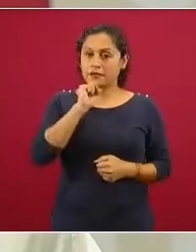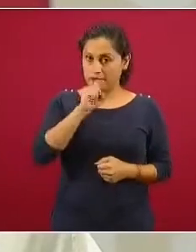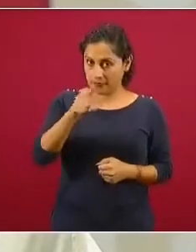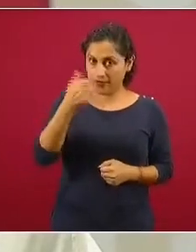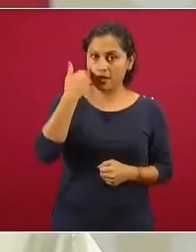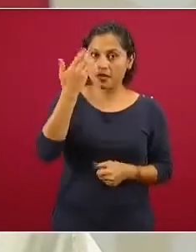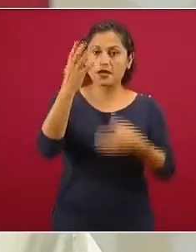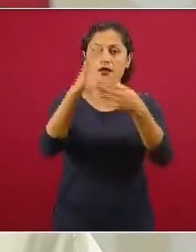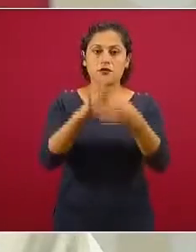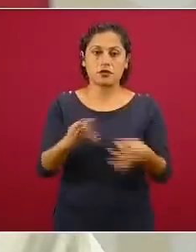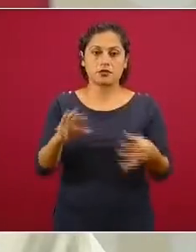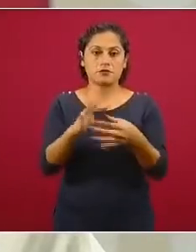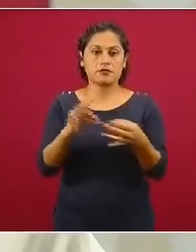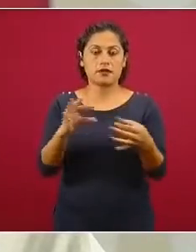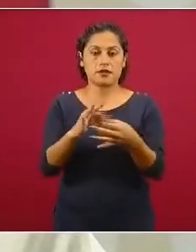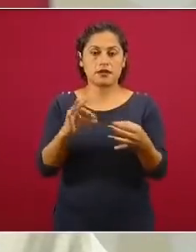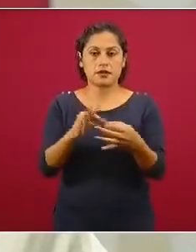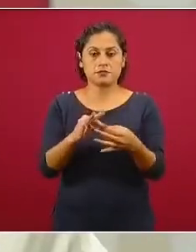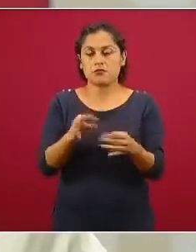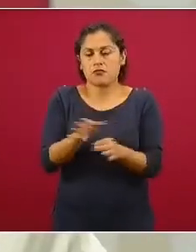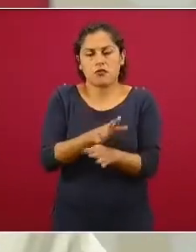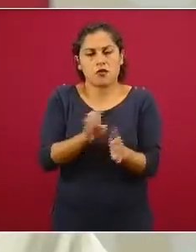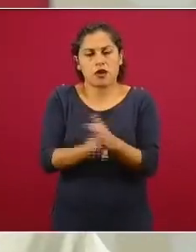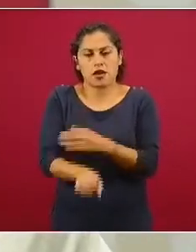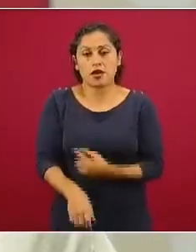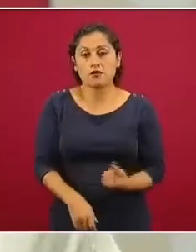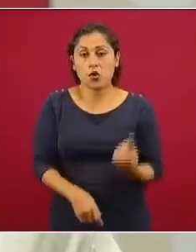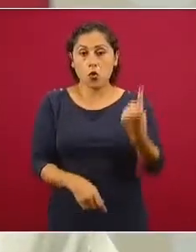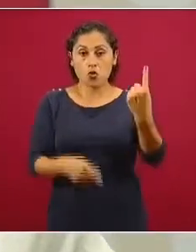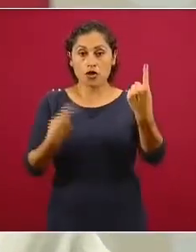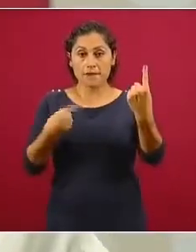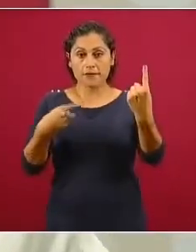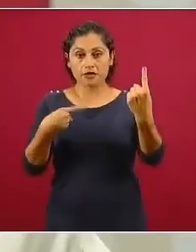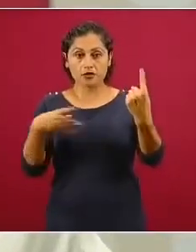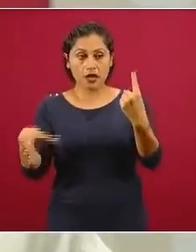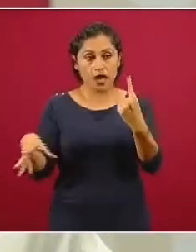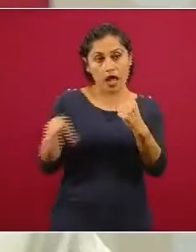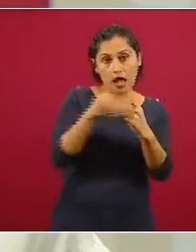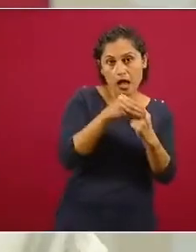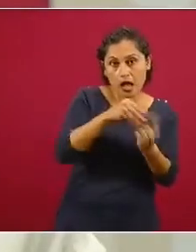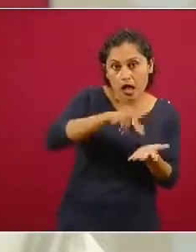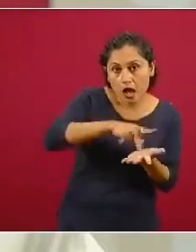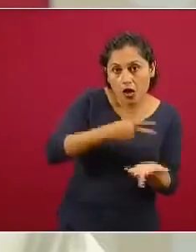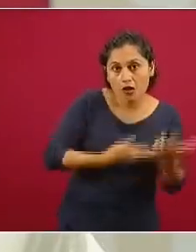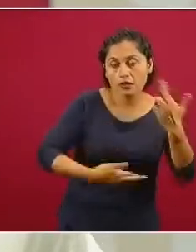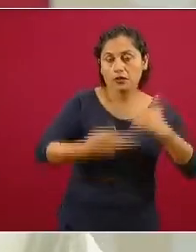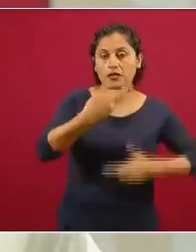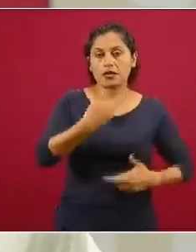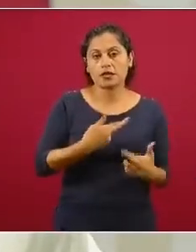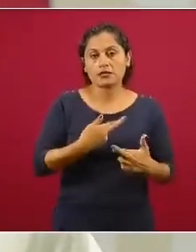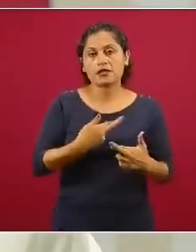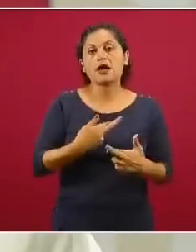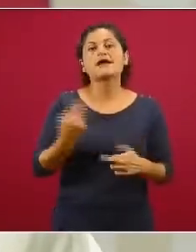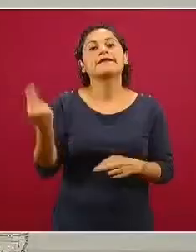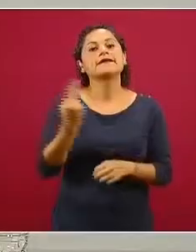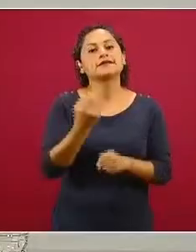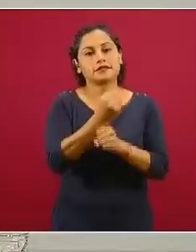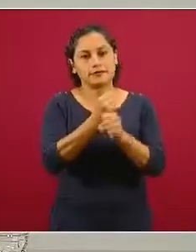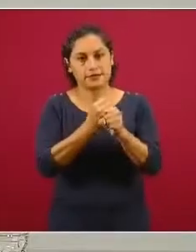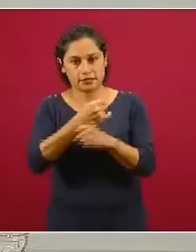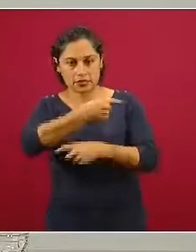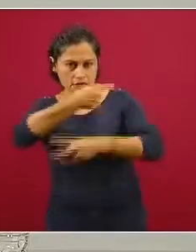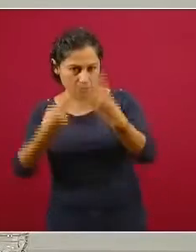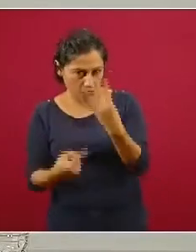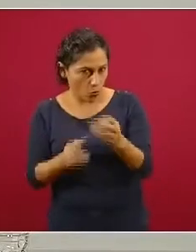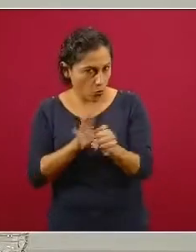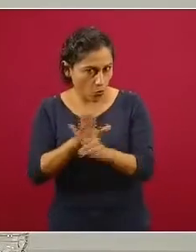que para poder confirmar un caso de reinfección se necesitan reunir las siguientes condiciones. La primera